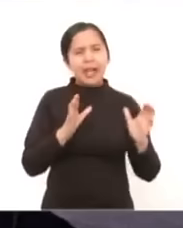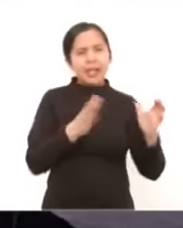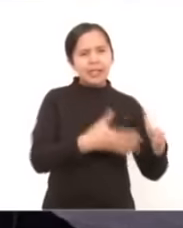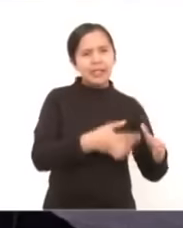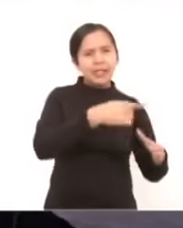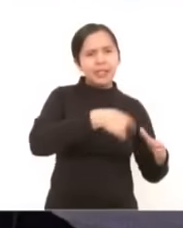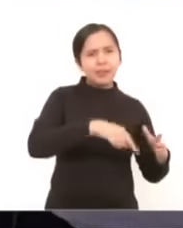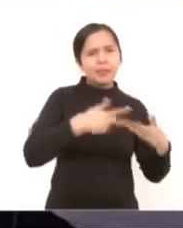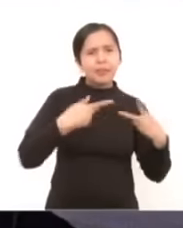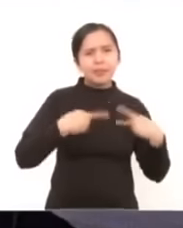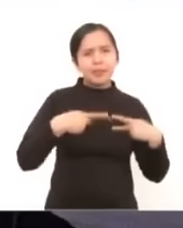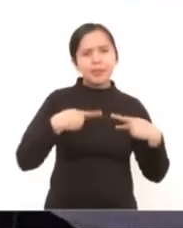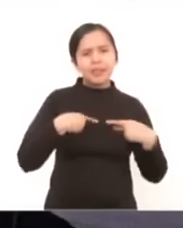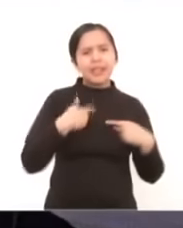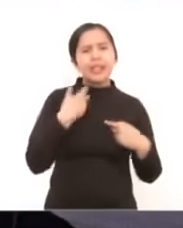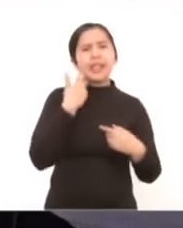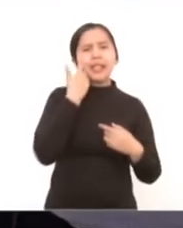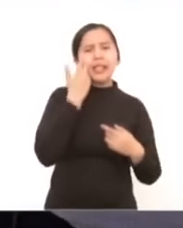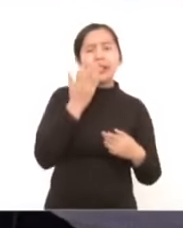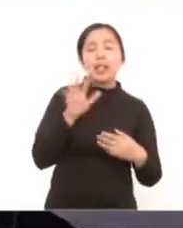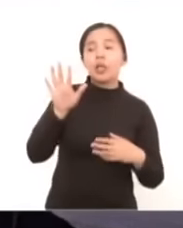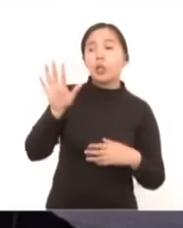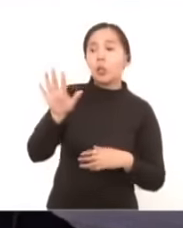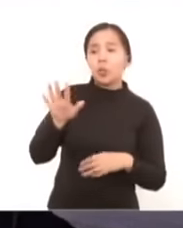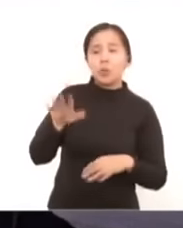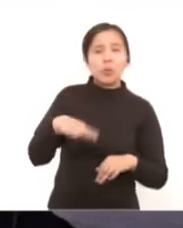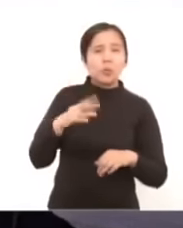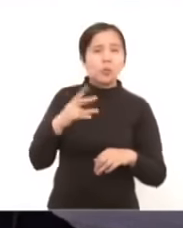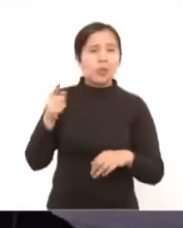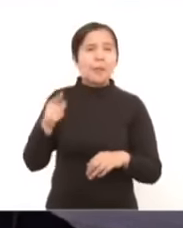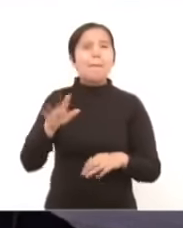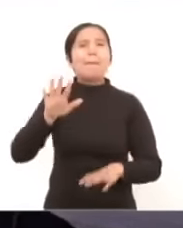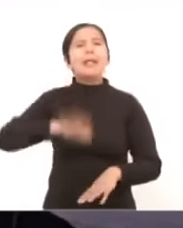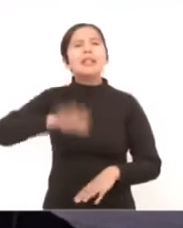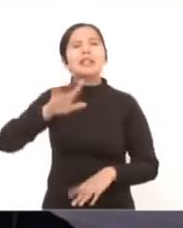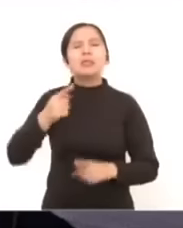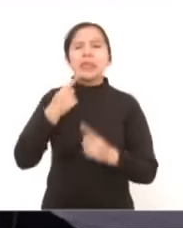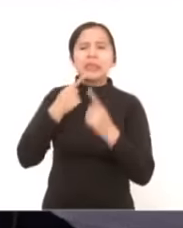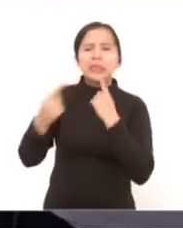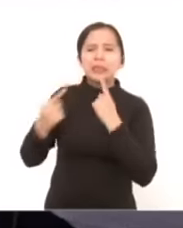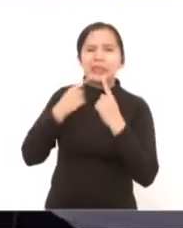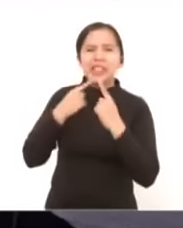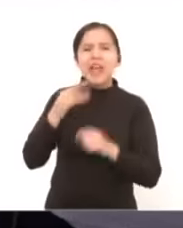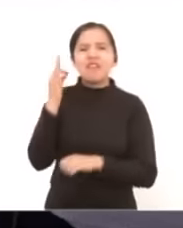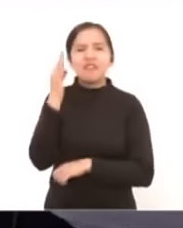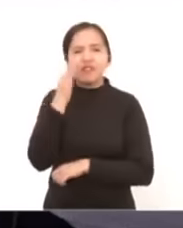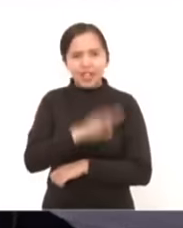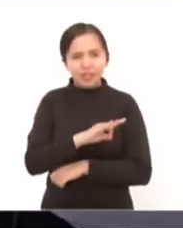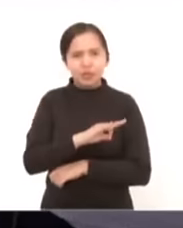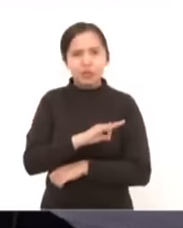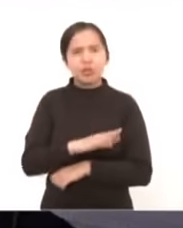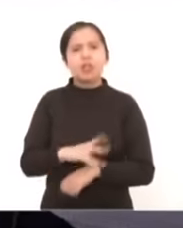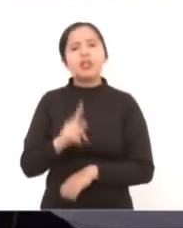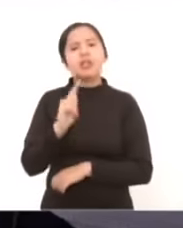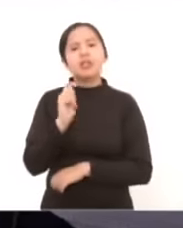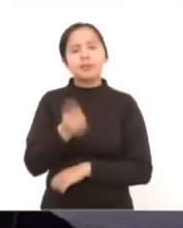nos quisieron entrampar en un falso debate sobre si